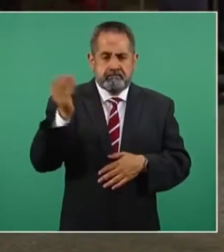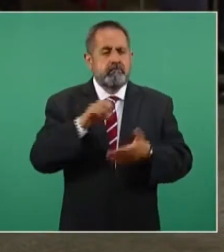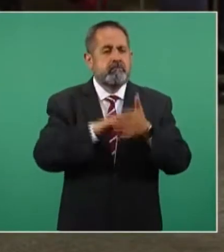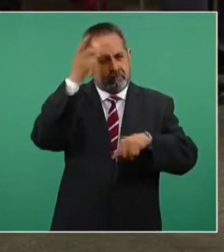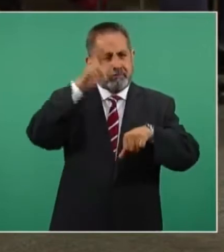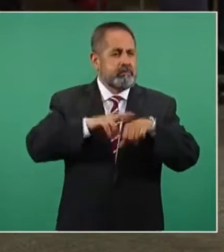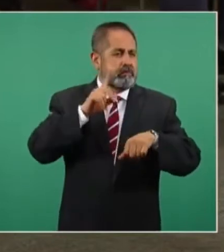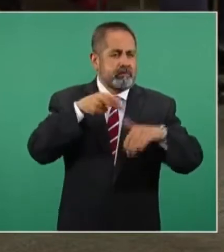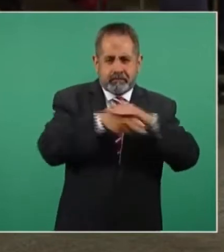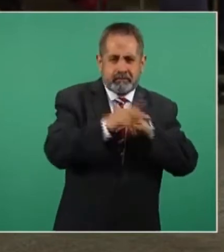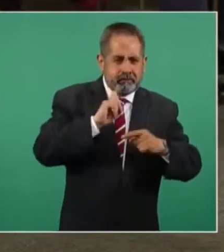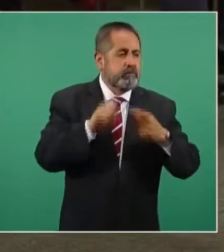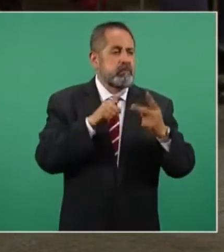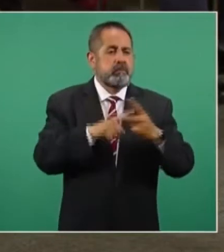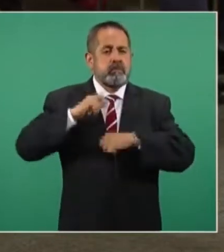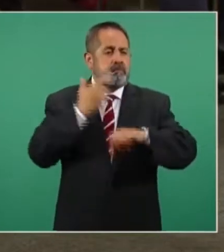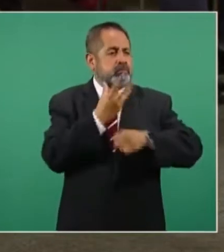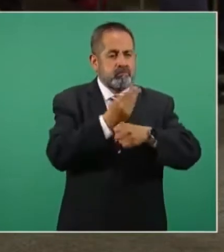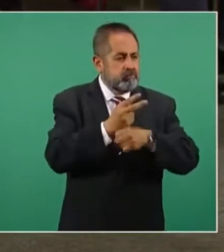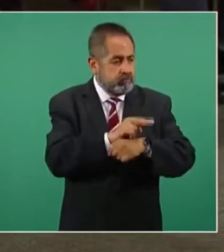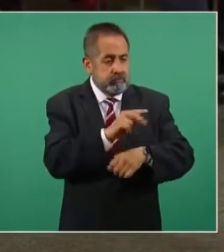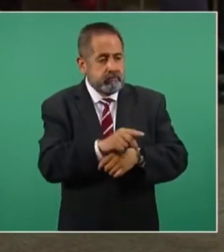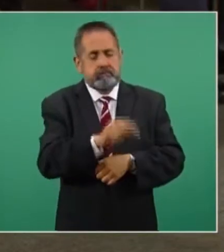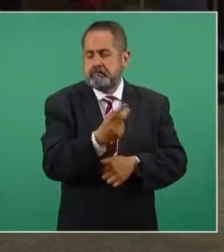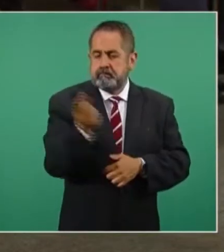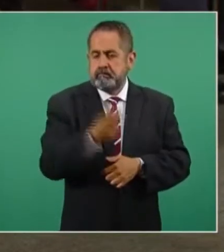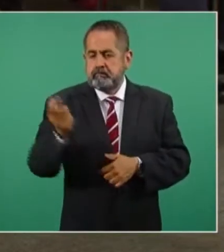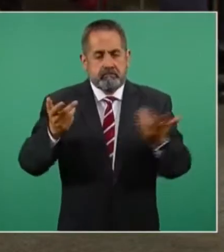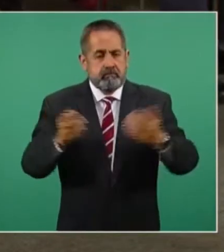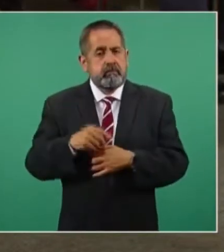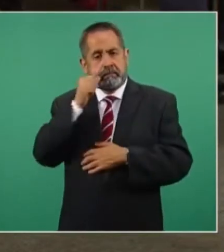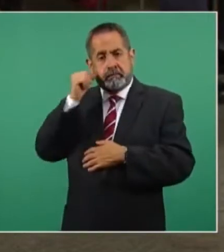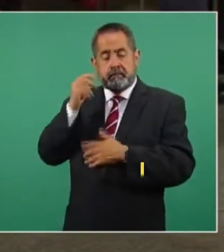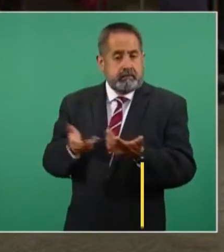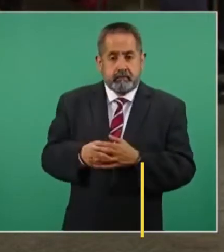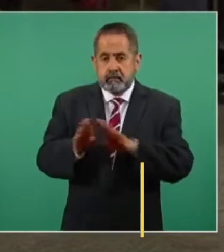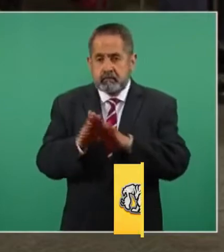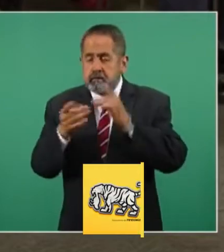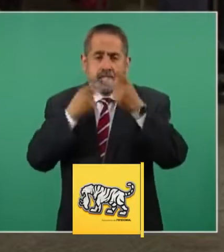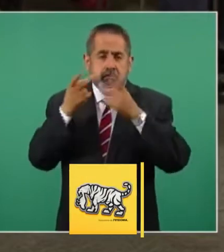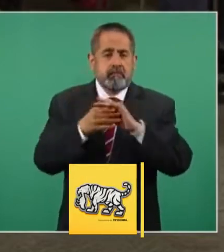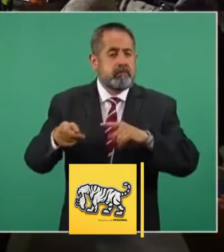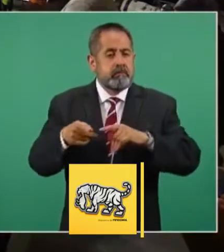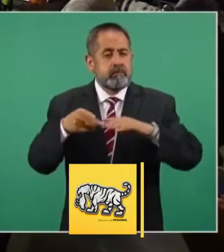encargado del mantenimiento. ¿Y hasta dónde llegaría esta investigación? Desde ayer se trae a cuento que esta línea se construyó durante la